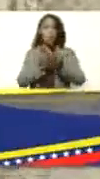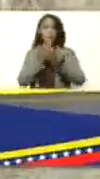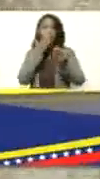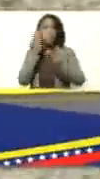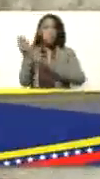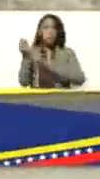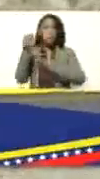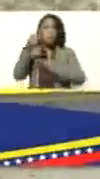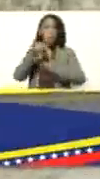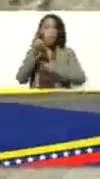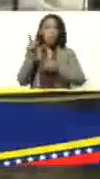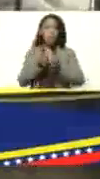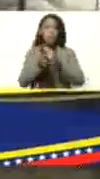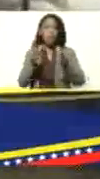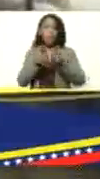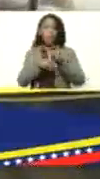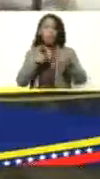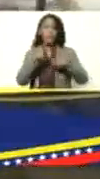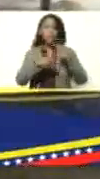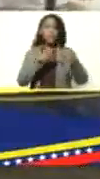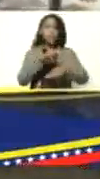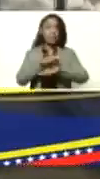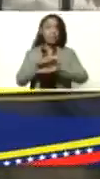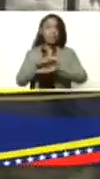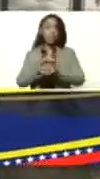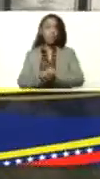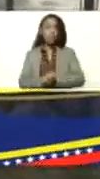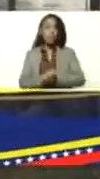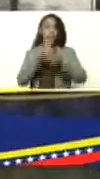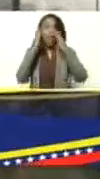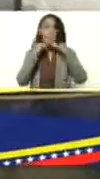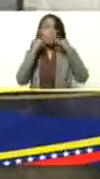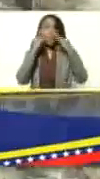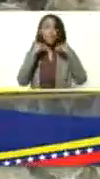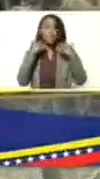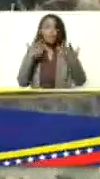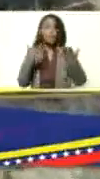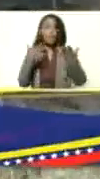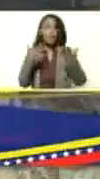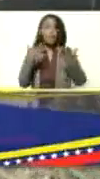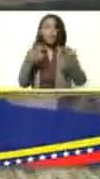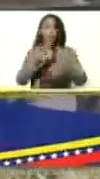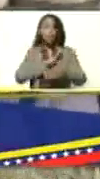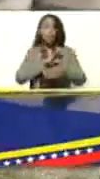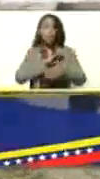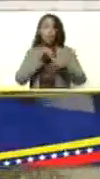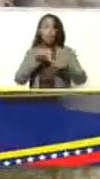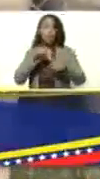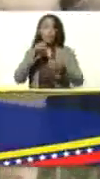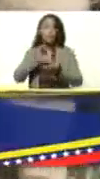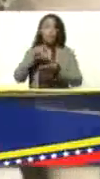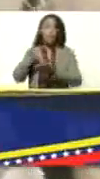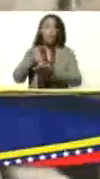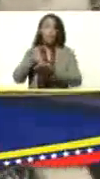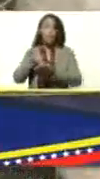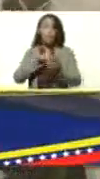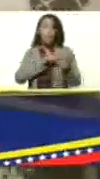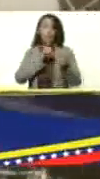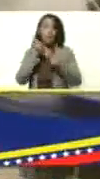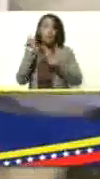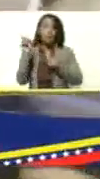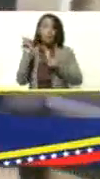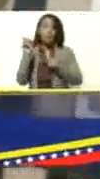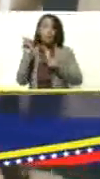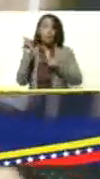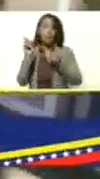además es una gran productora de carne también. Y la experiencia de las razas de cabras murcias que están por allá, que son unas